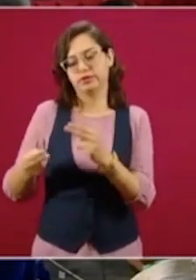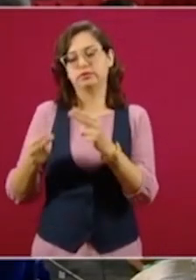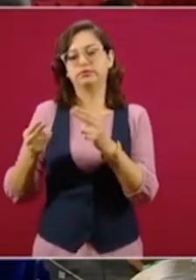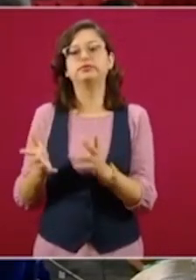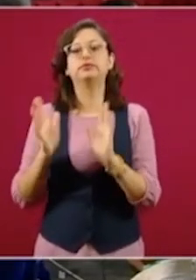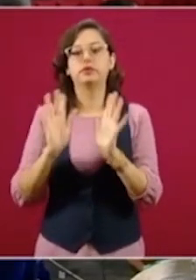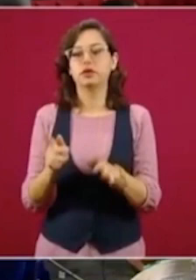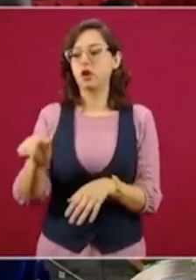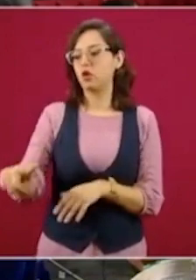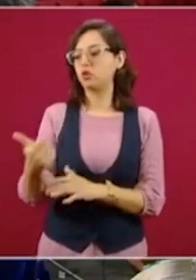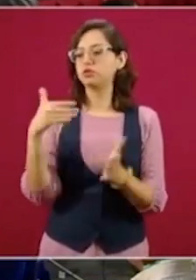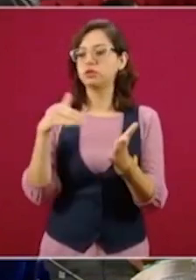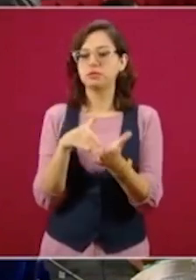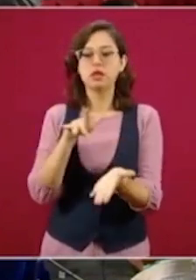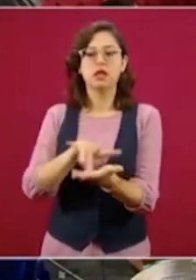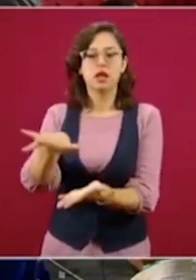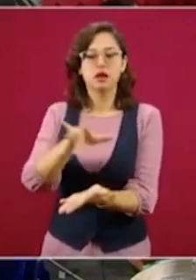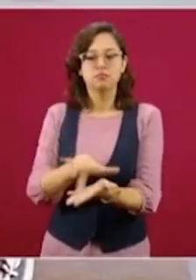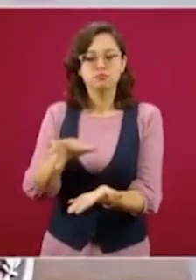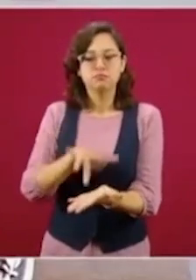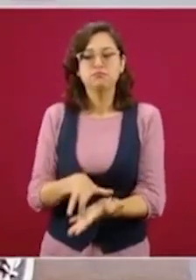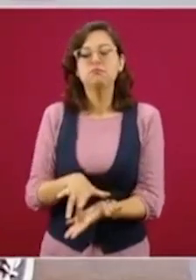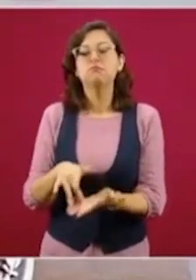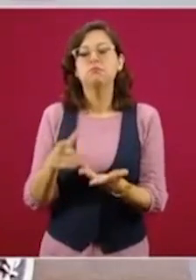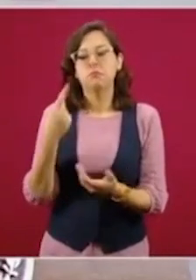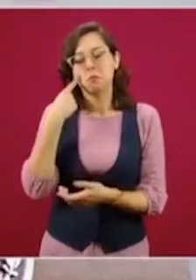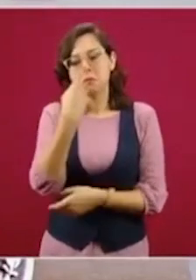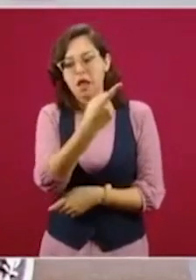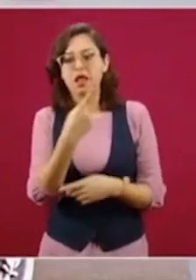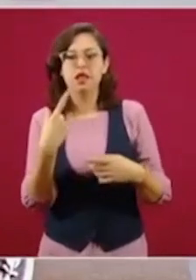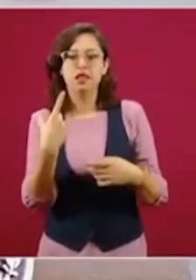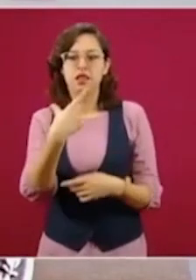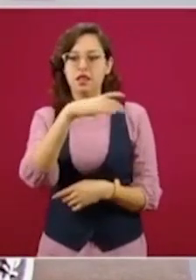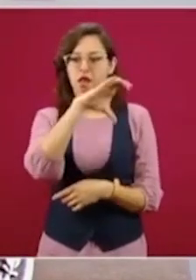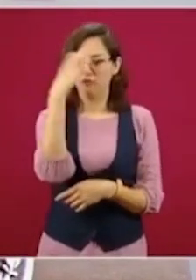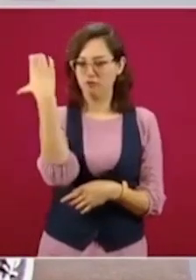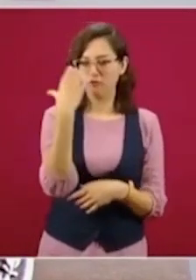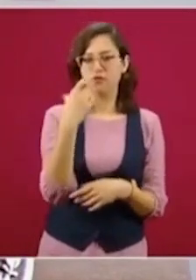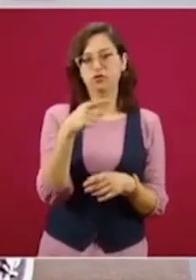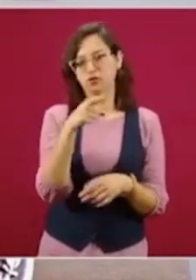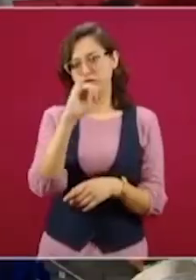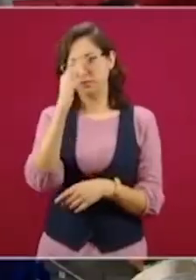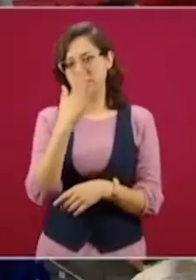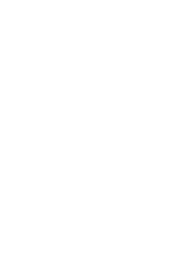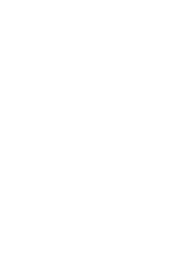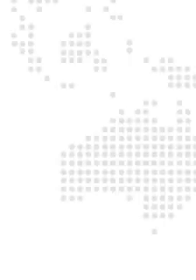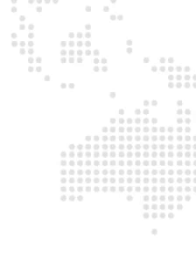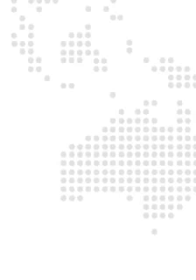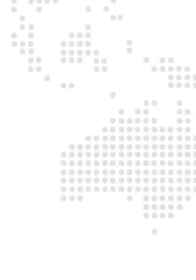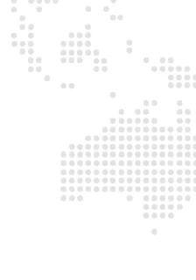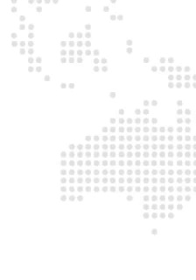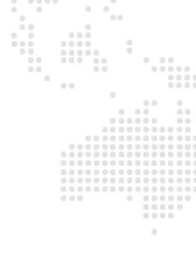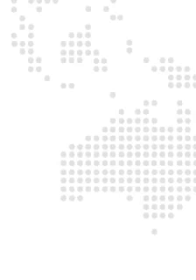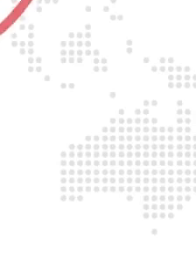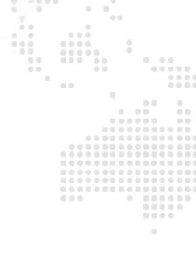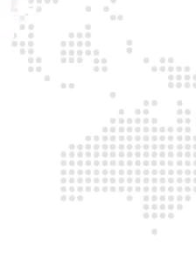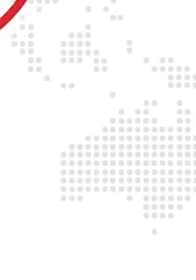recibiendo estos apoyos, varios de ellos son los que están prácticamente en estas imágenes. ¡Gracias!